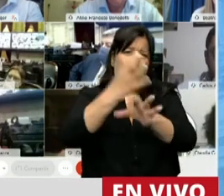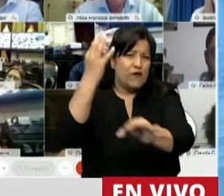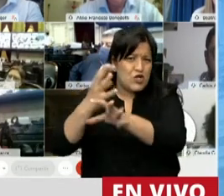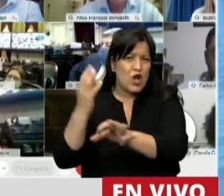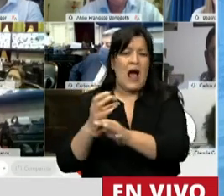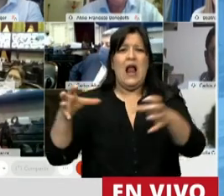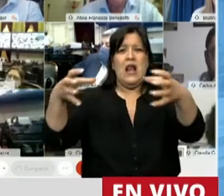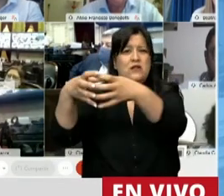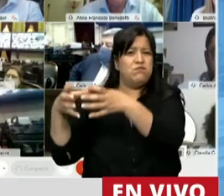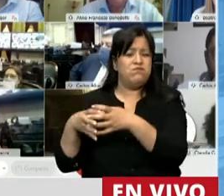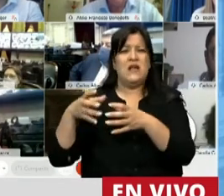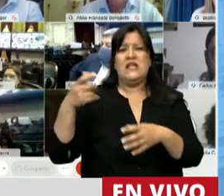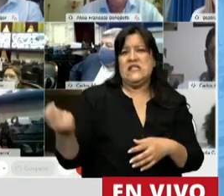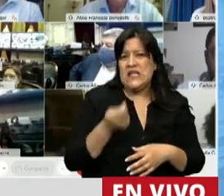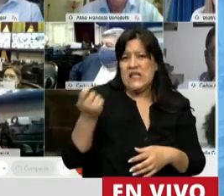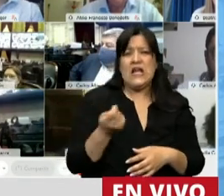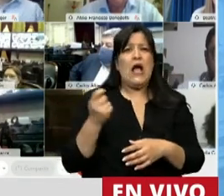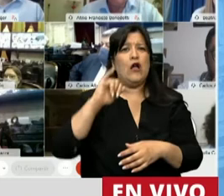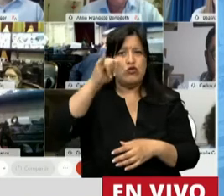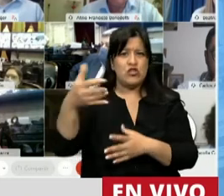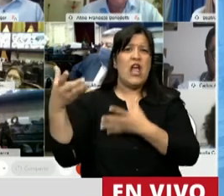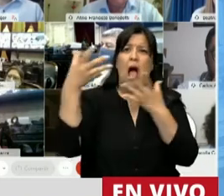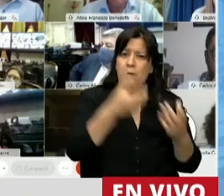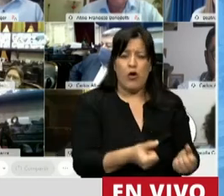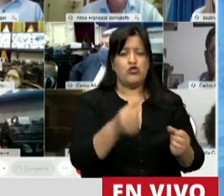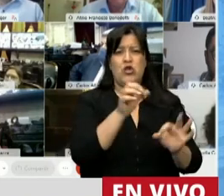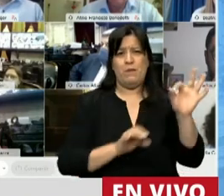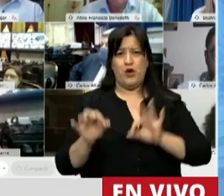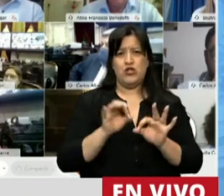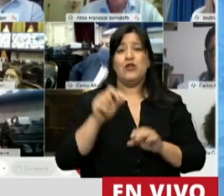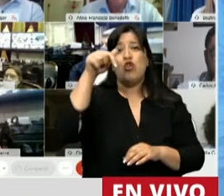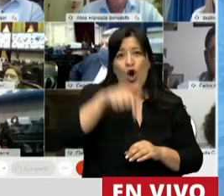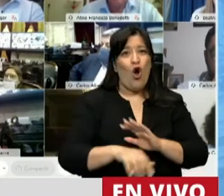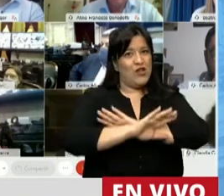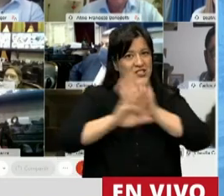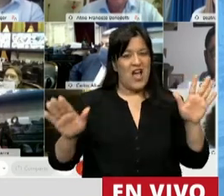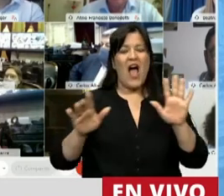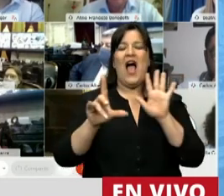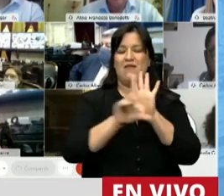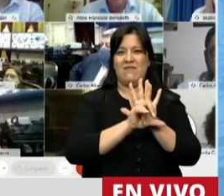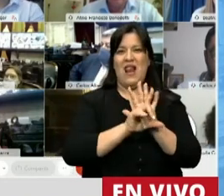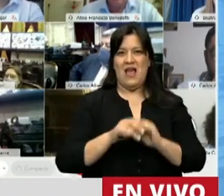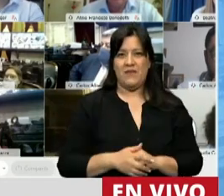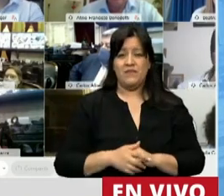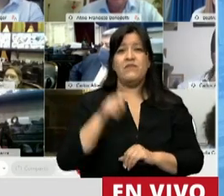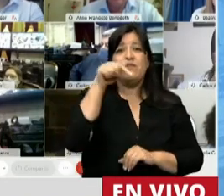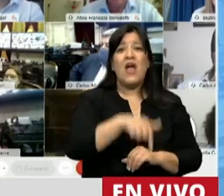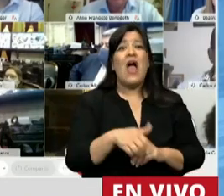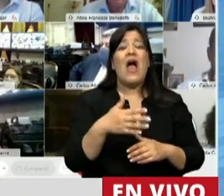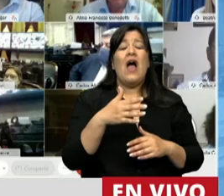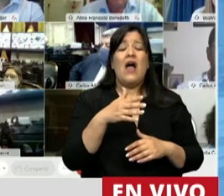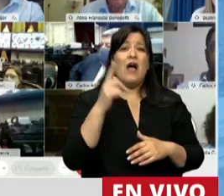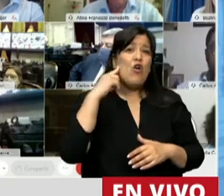políticas y sindicales que respaldaron el proyecto para que hoy sea ley. Esto fue así porque